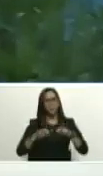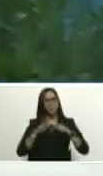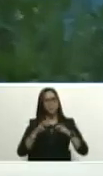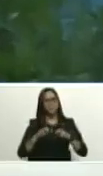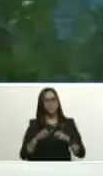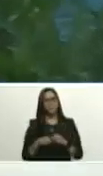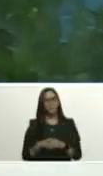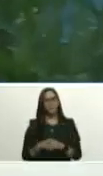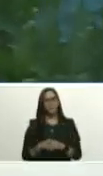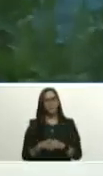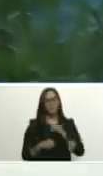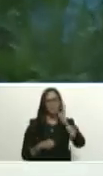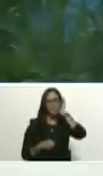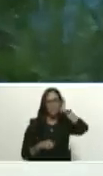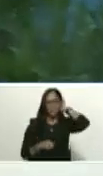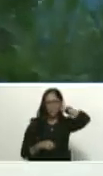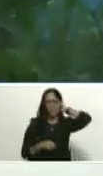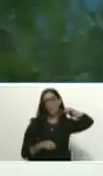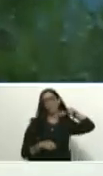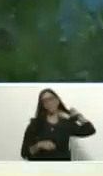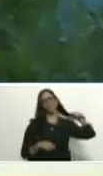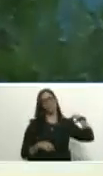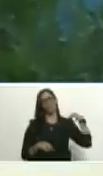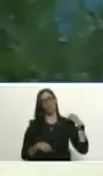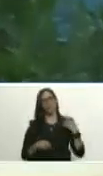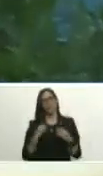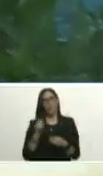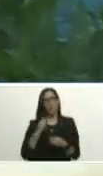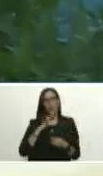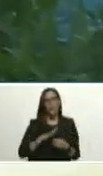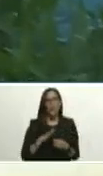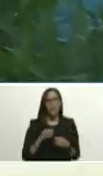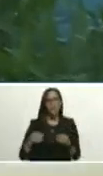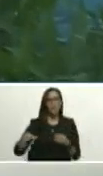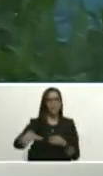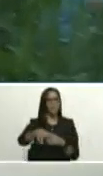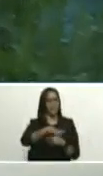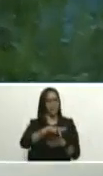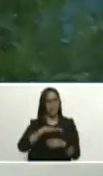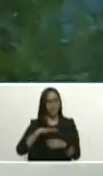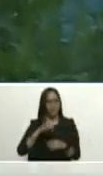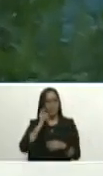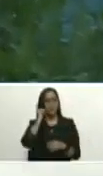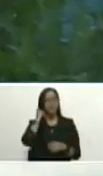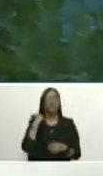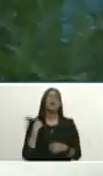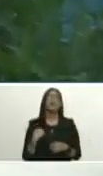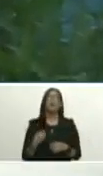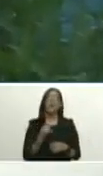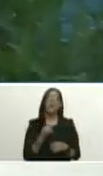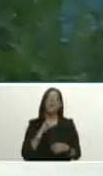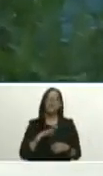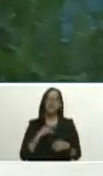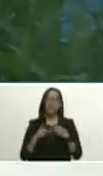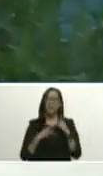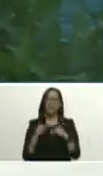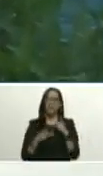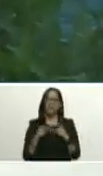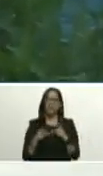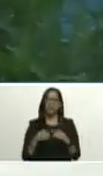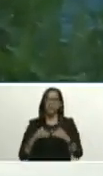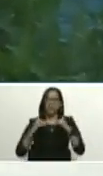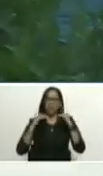Luis José Marcano ¿cómo están esas llanuras? ¿cómo está la producción? vamos creciendo